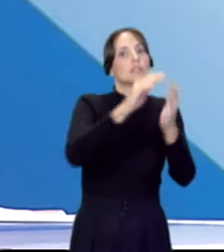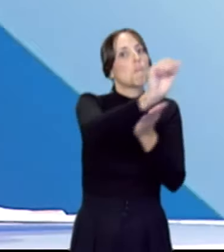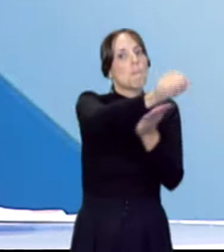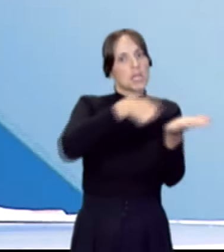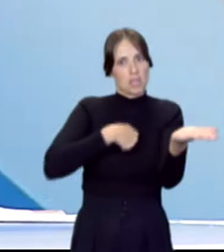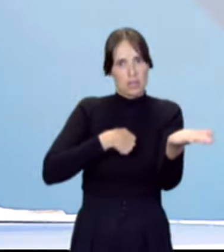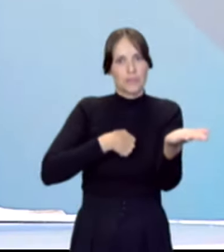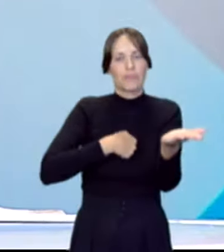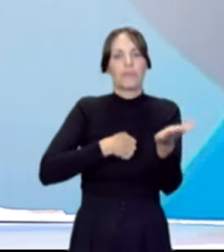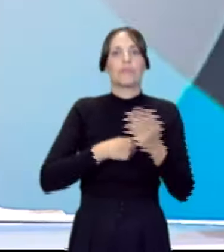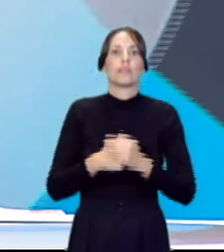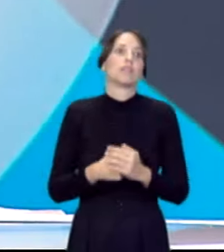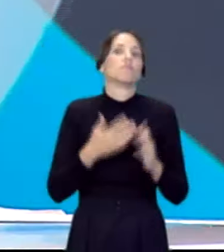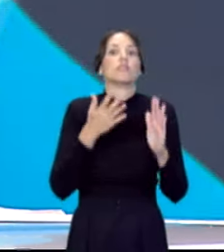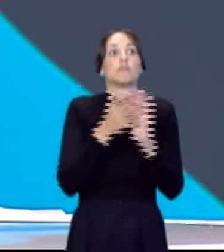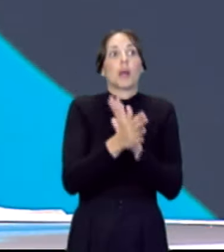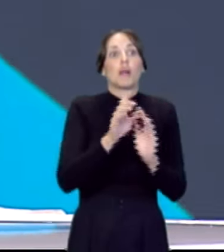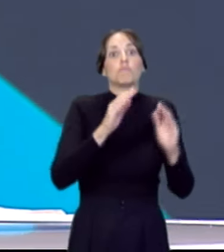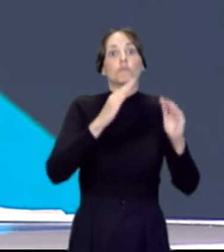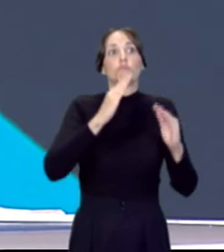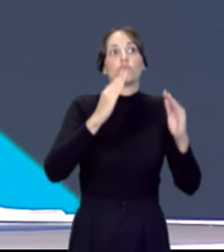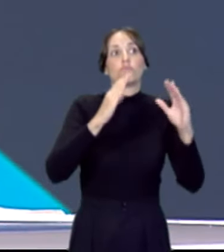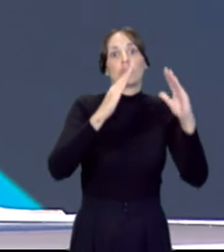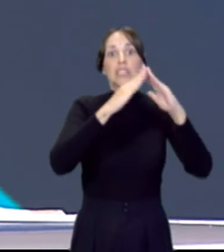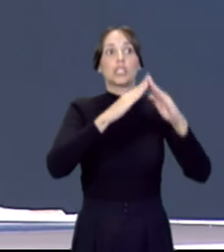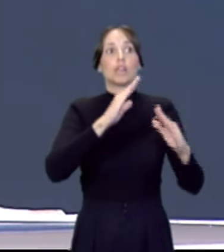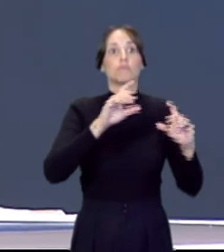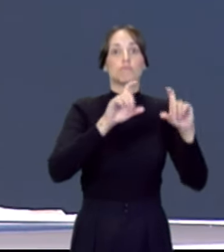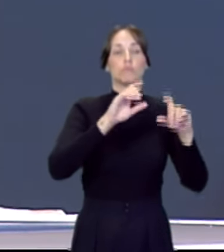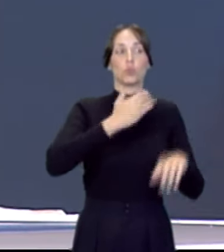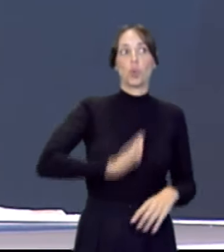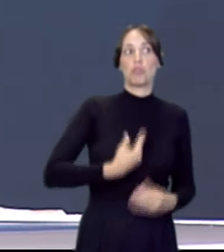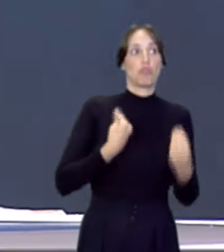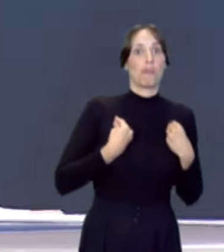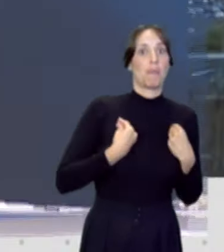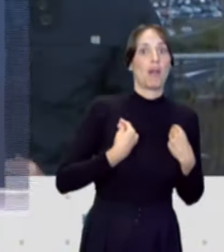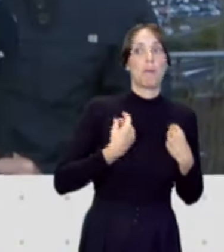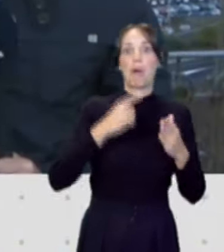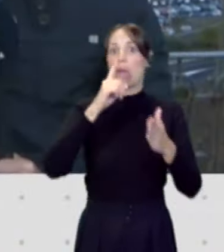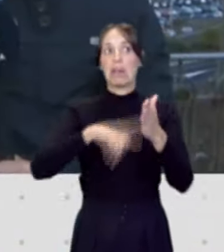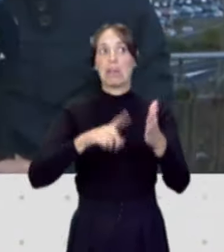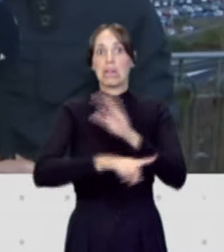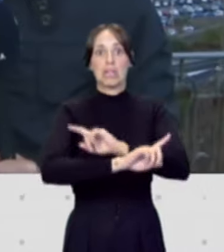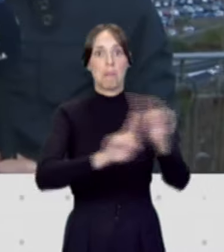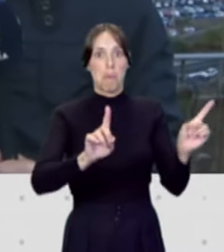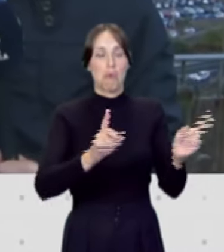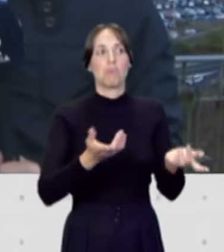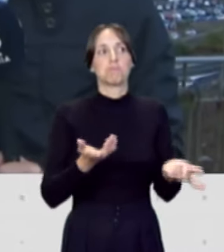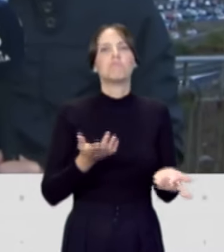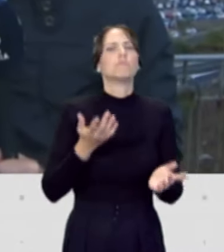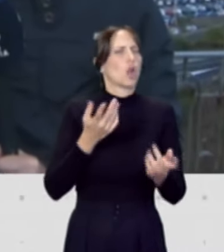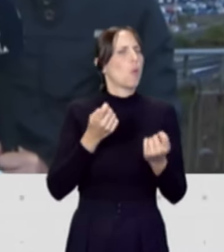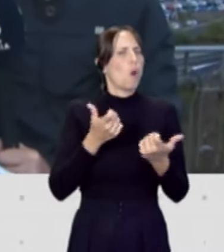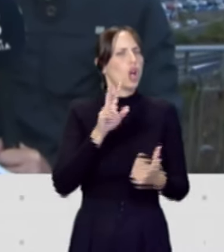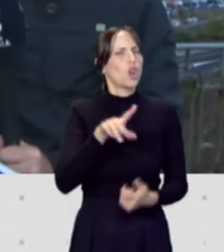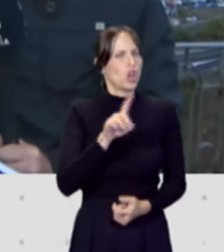aquellas en las que no viven sus propietarios ni tampoco las tienen en alquiler. Y no son pocas, Antonio Cárdenes, las viviendas que